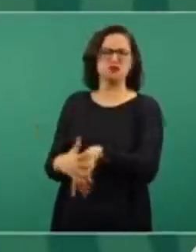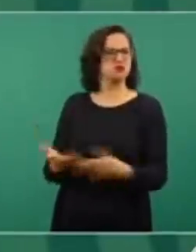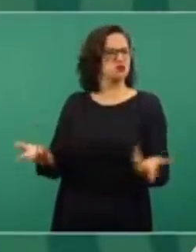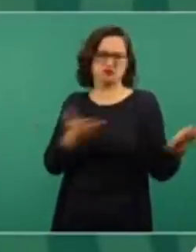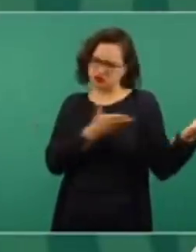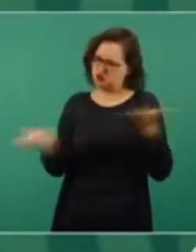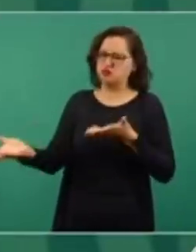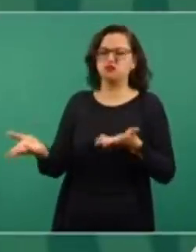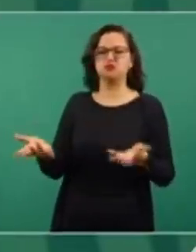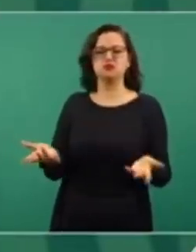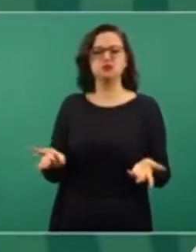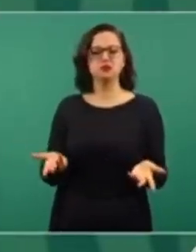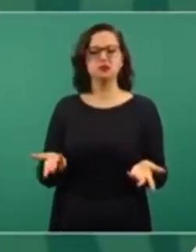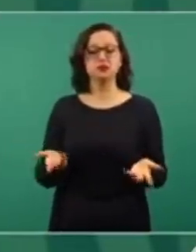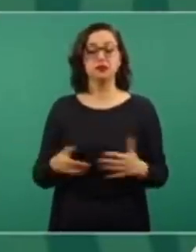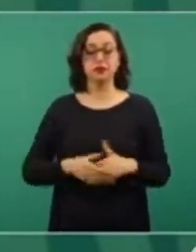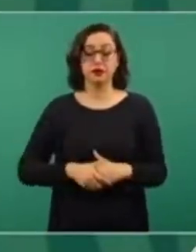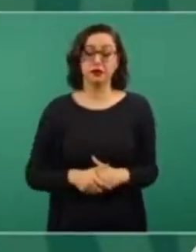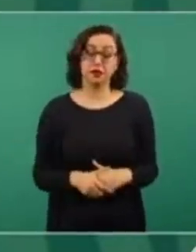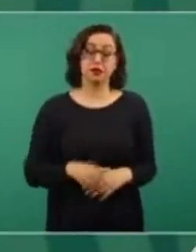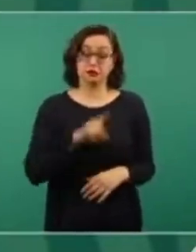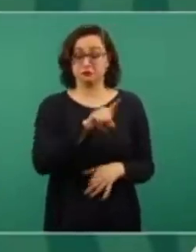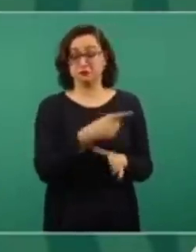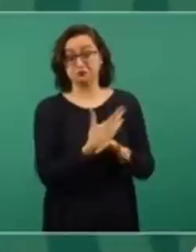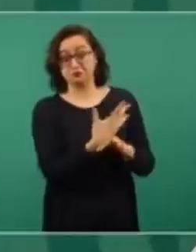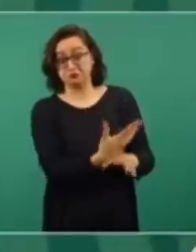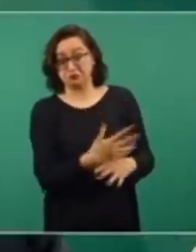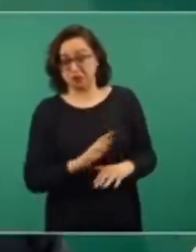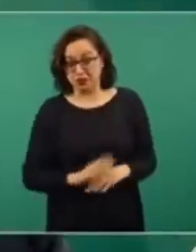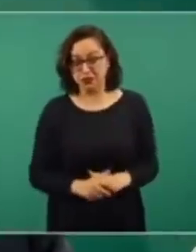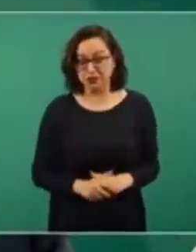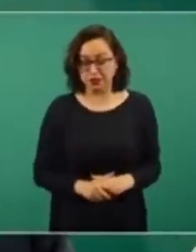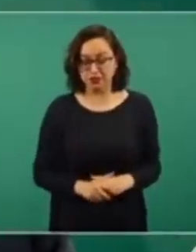o que nosotros